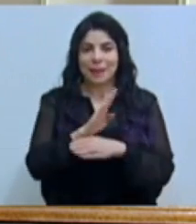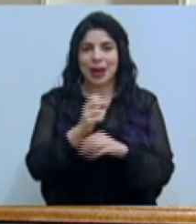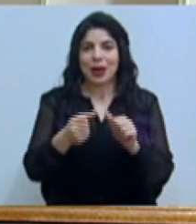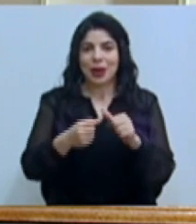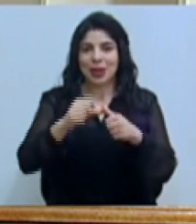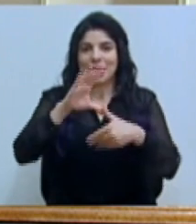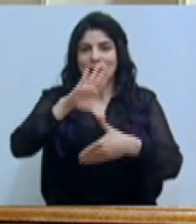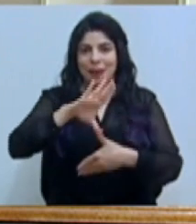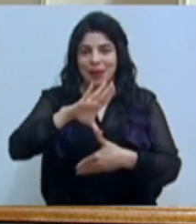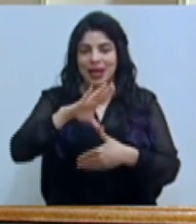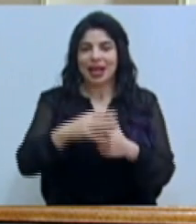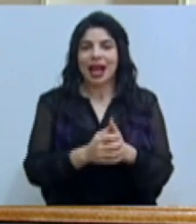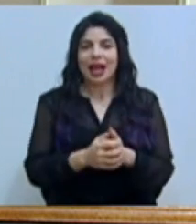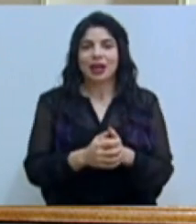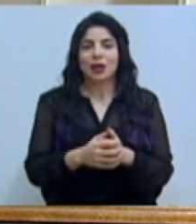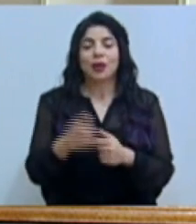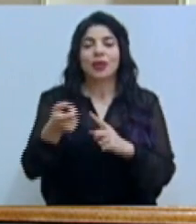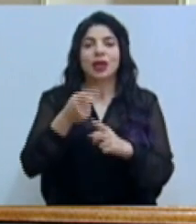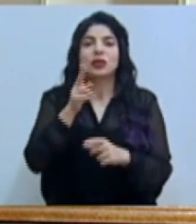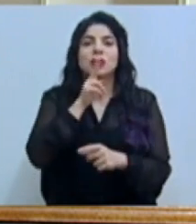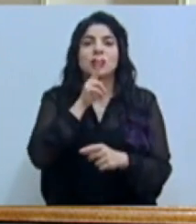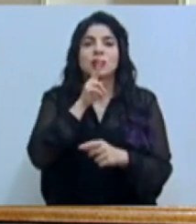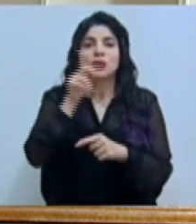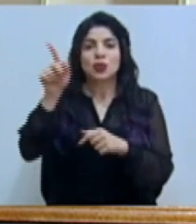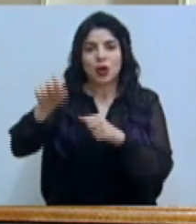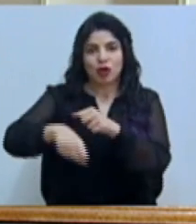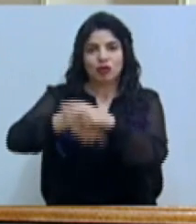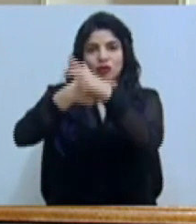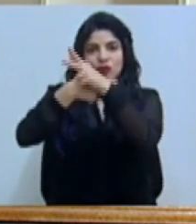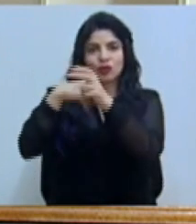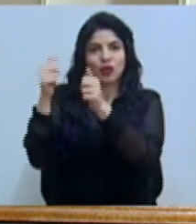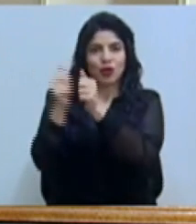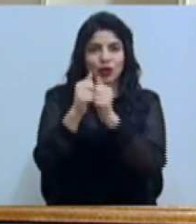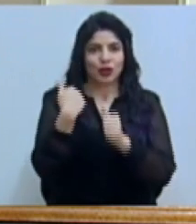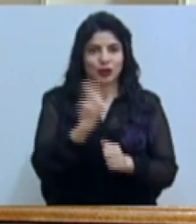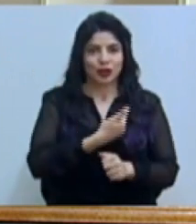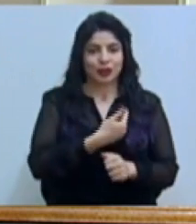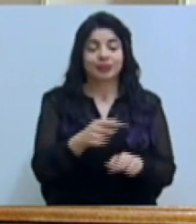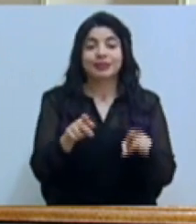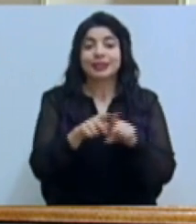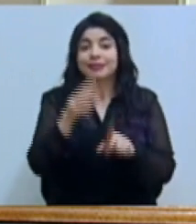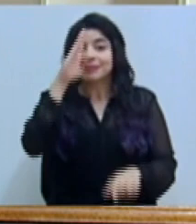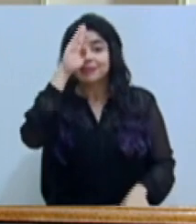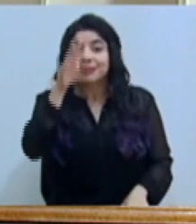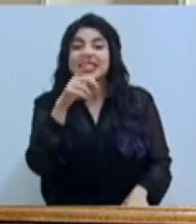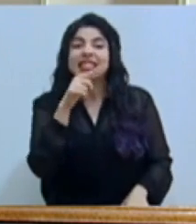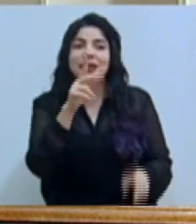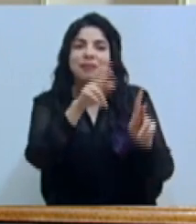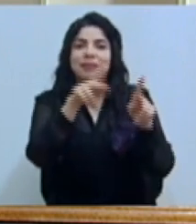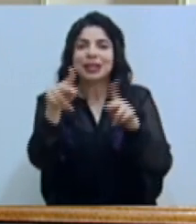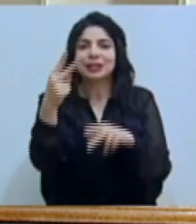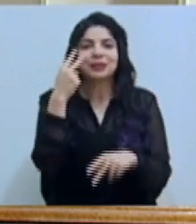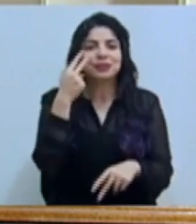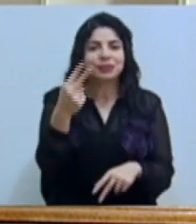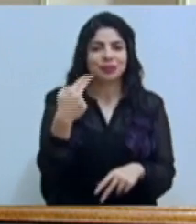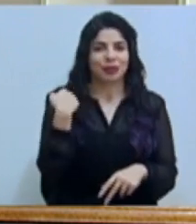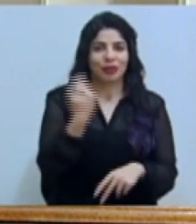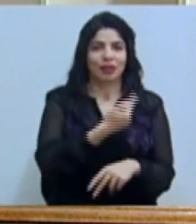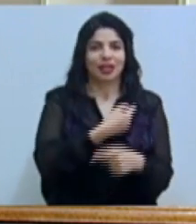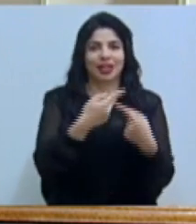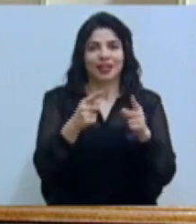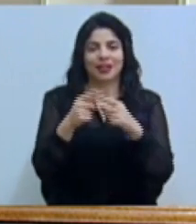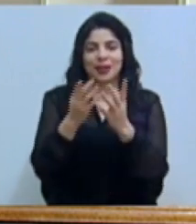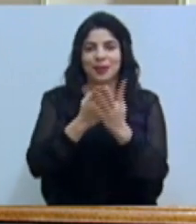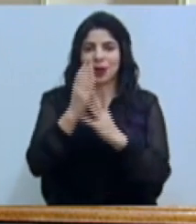remotamente desde Honduras. Saludamos también a quienes nos siguen a través de los diversos medios